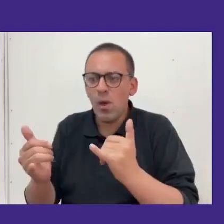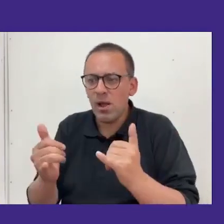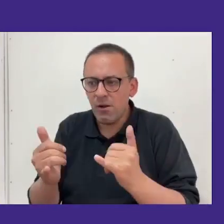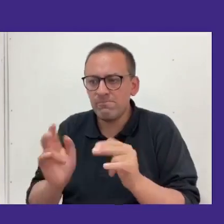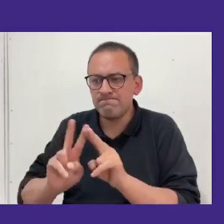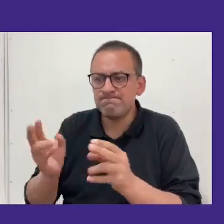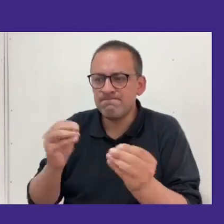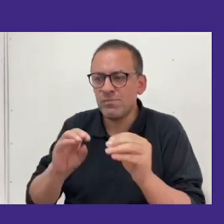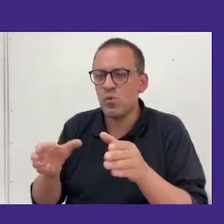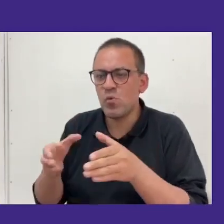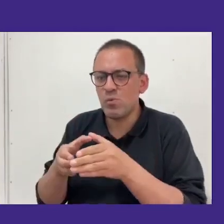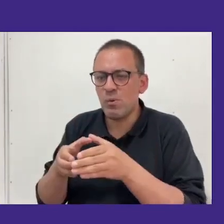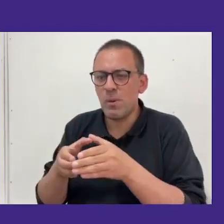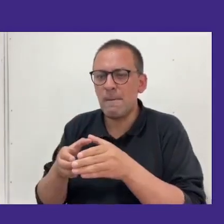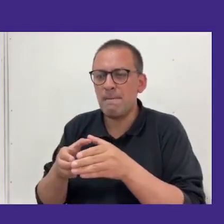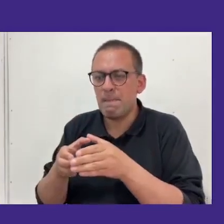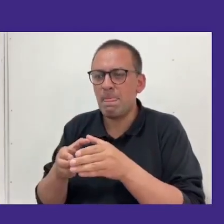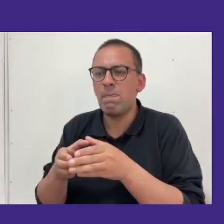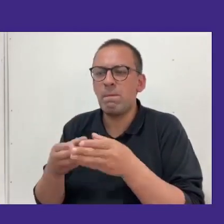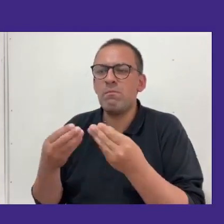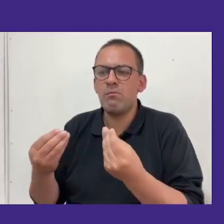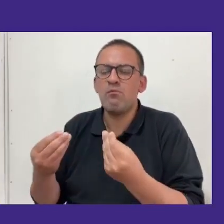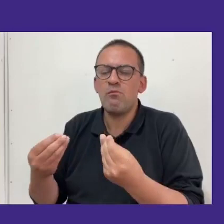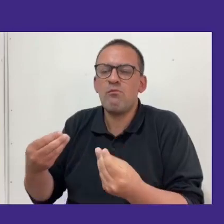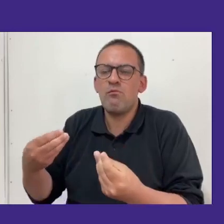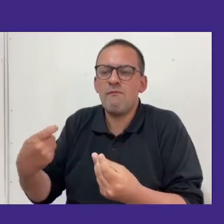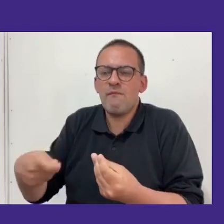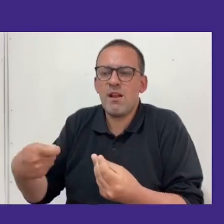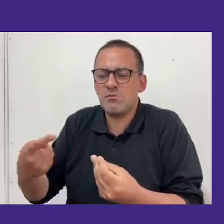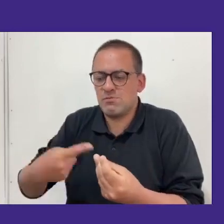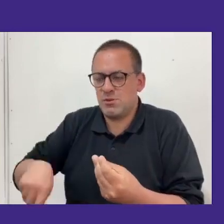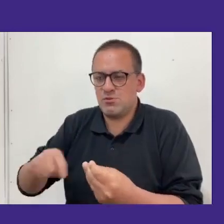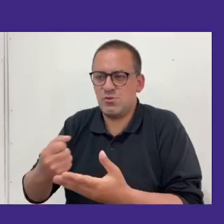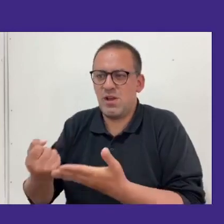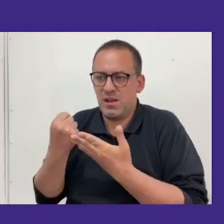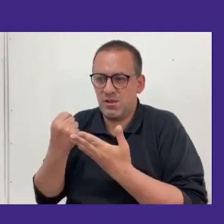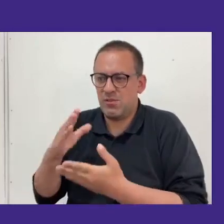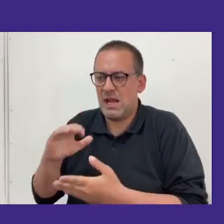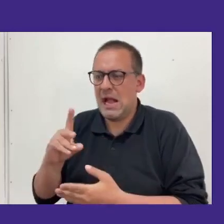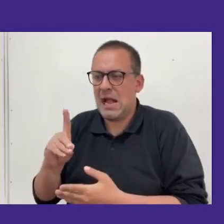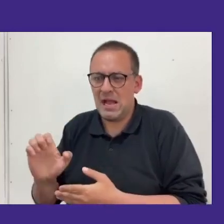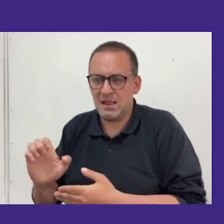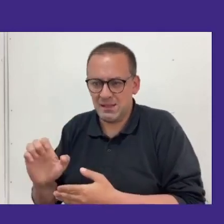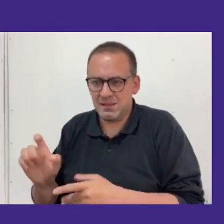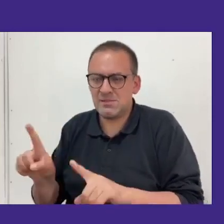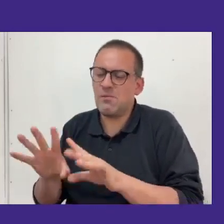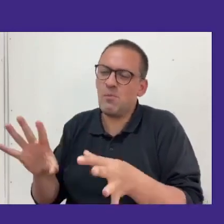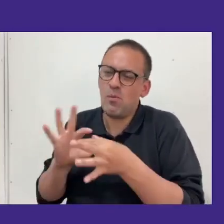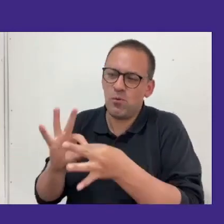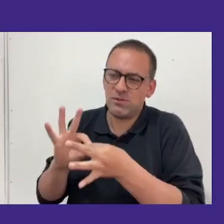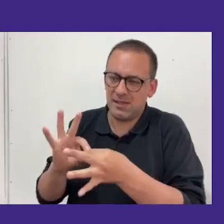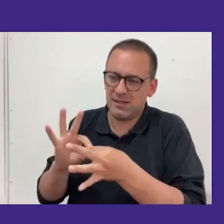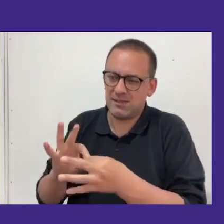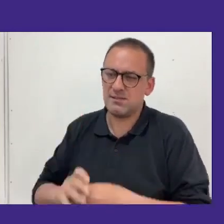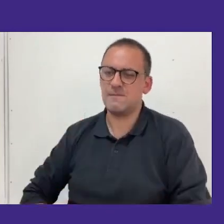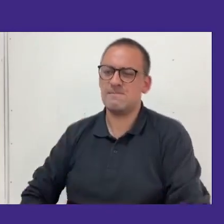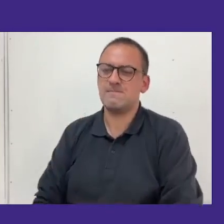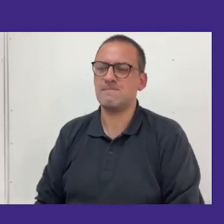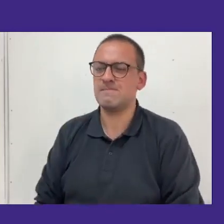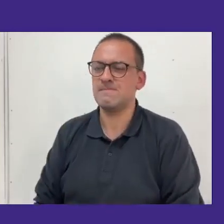y tu grupo hicieron va a ser muy valioso para nosotros al menos como CAD así que muchas muchas gracias